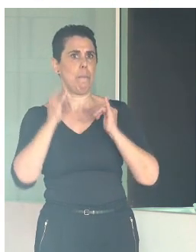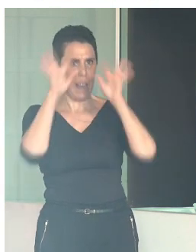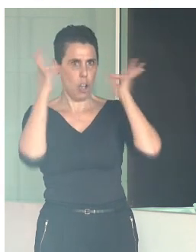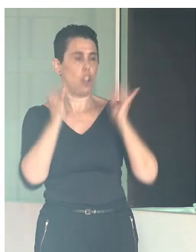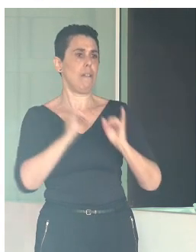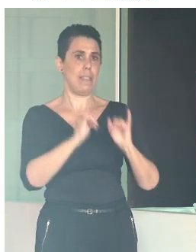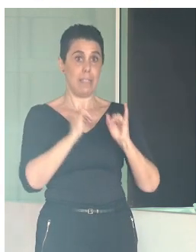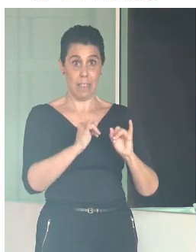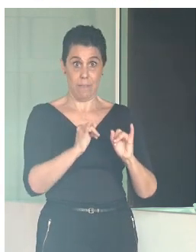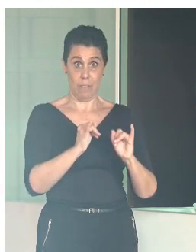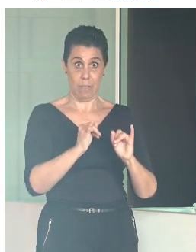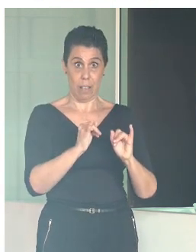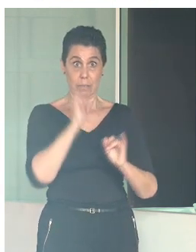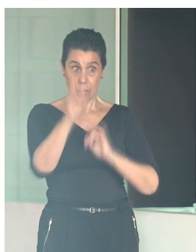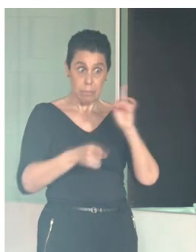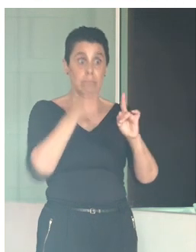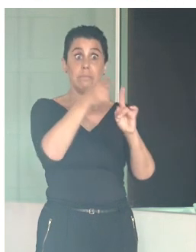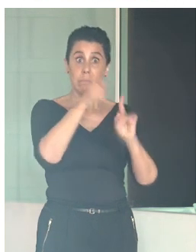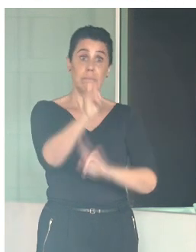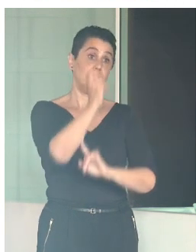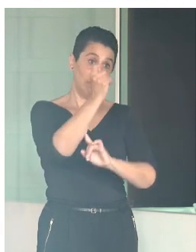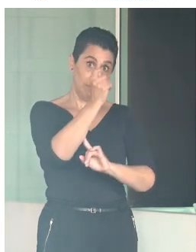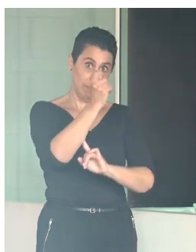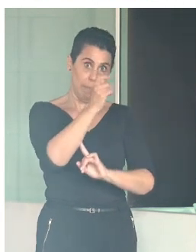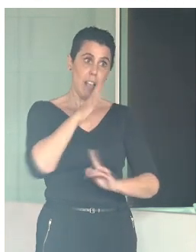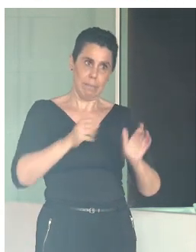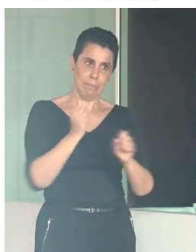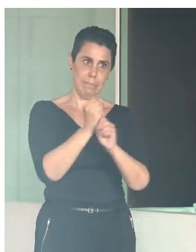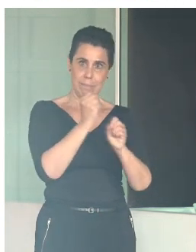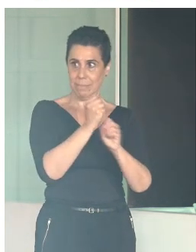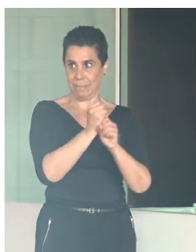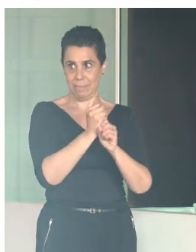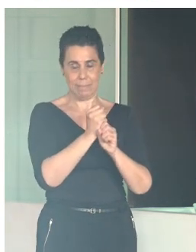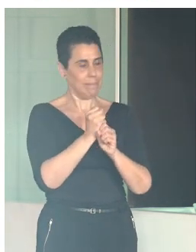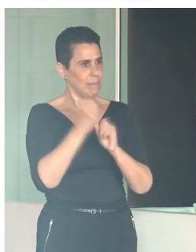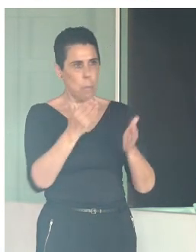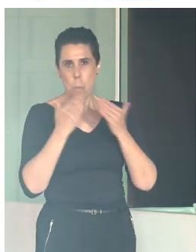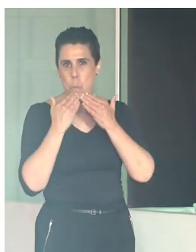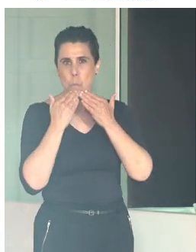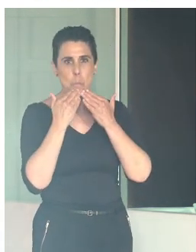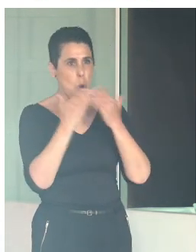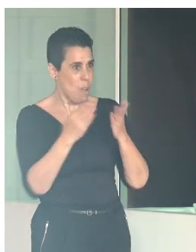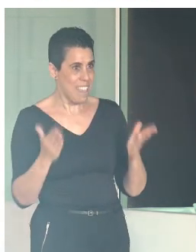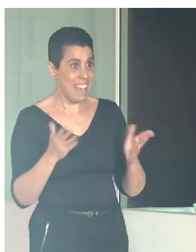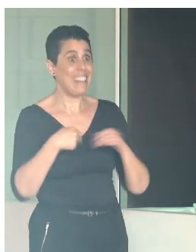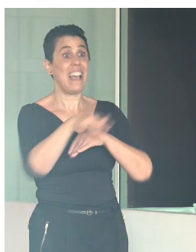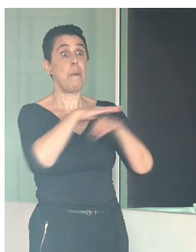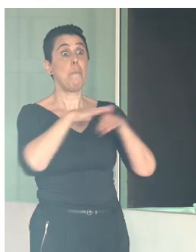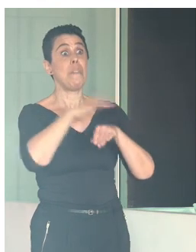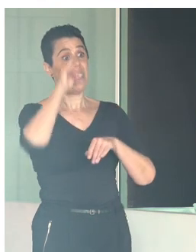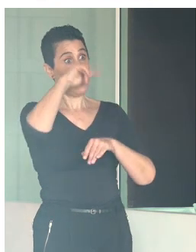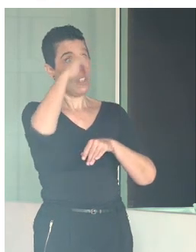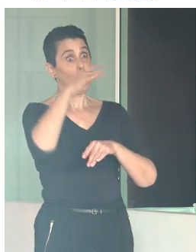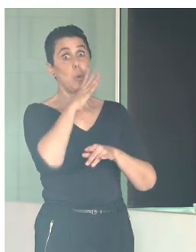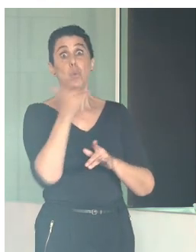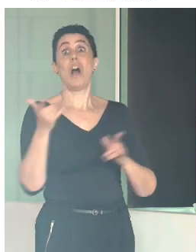Y en ese reto es en el que estamos. Estoy profundamente agradecido, y lo reitero ahora públicamente, al Ministerio de Cultura por traer a Córdoba este